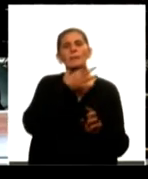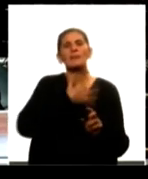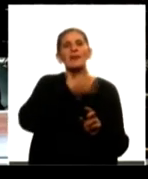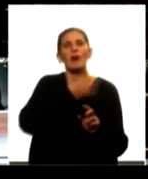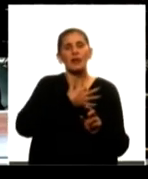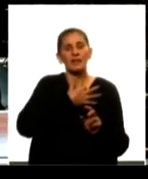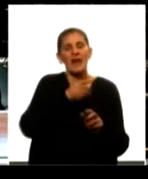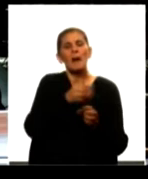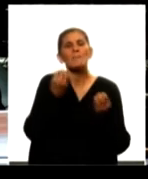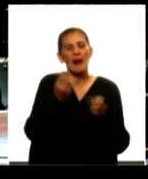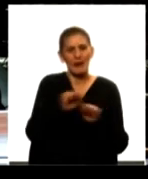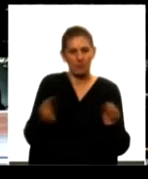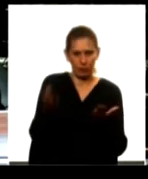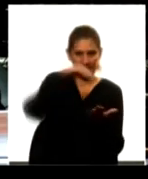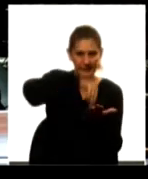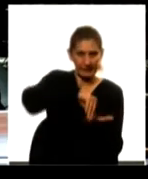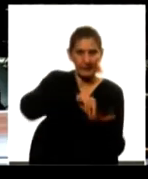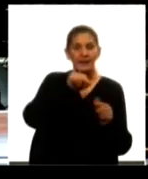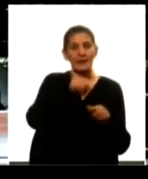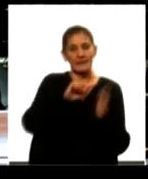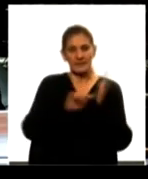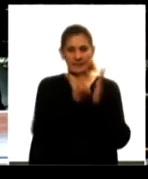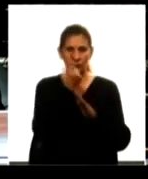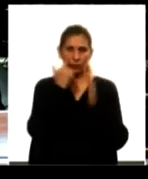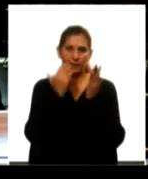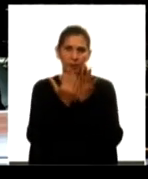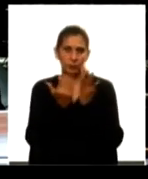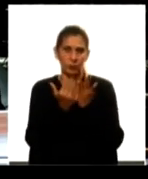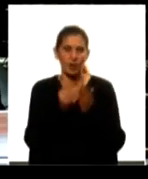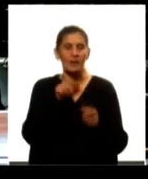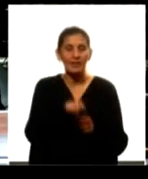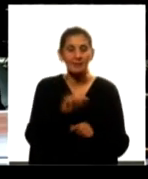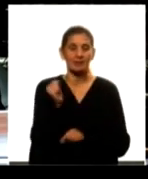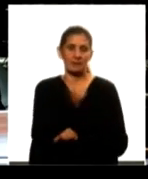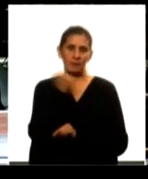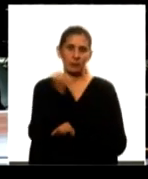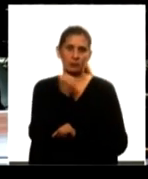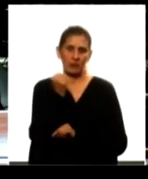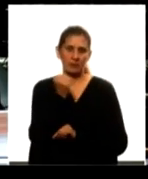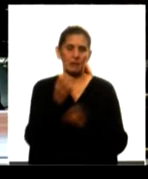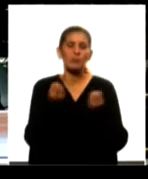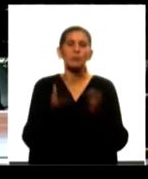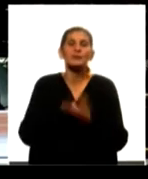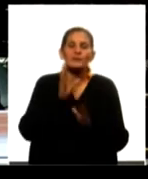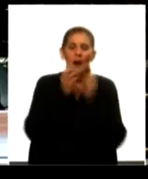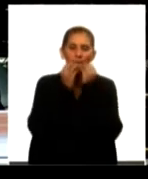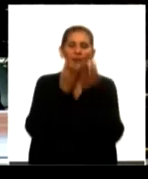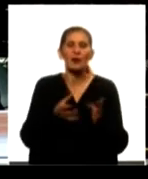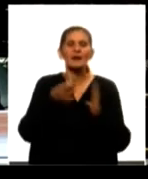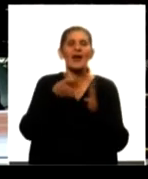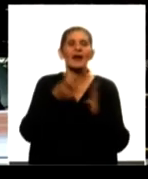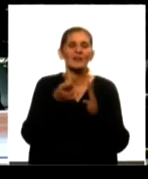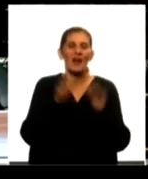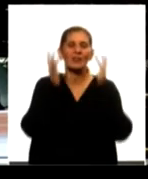aplicar en esos centros de estudio. Para nosotros esto es muy importante porque va a mejorar la calidad de la